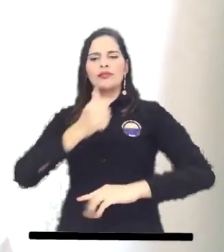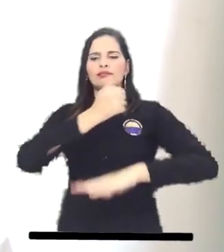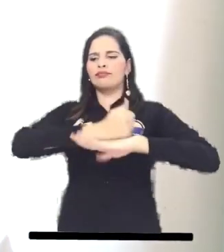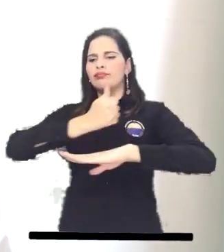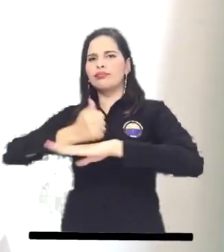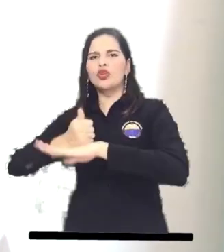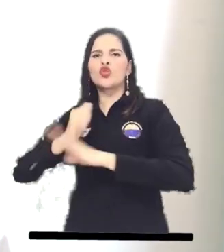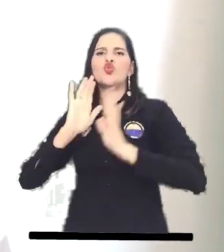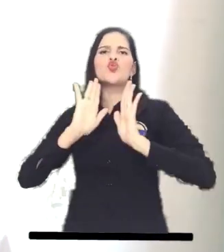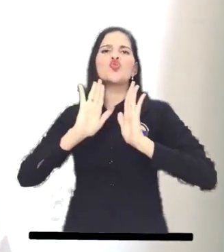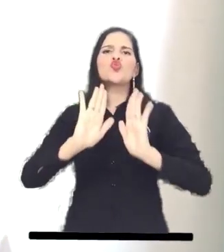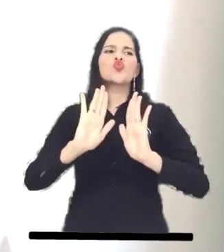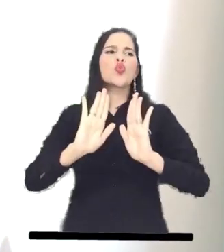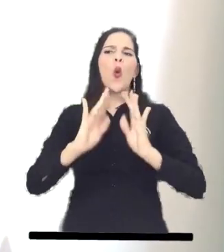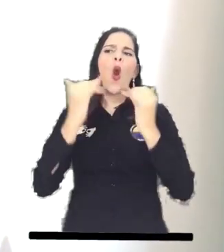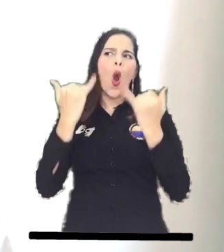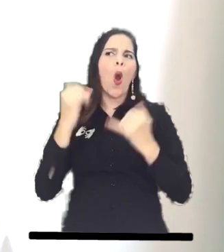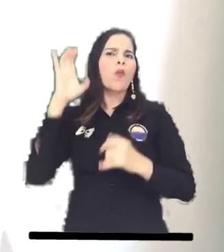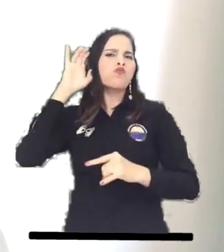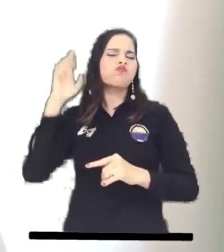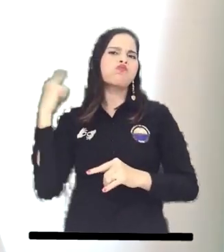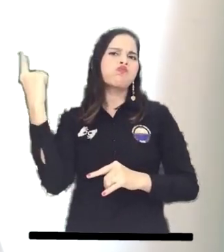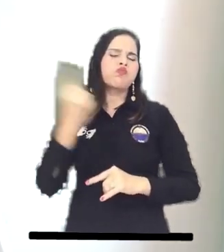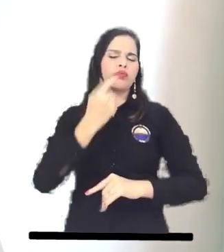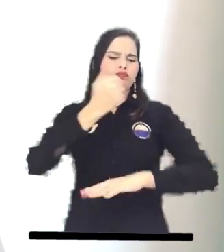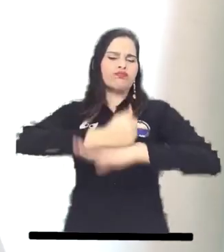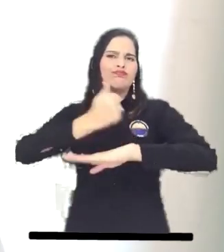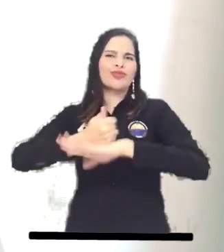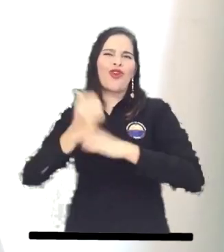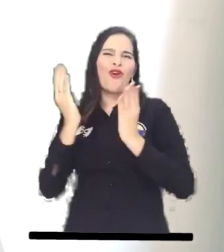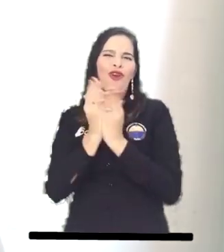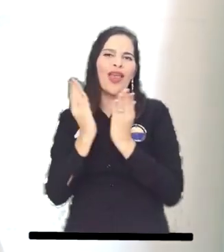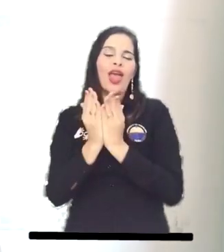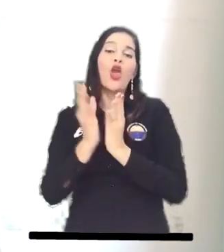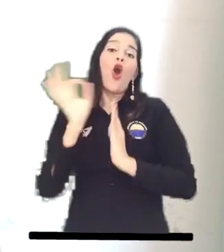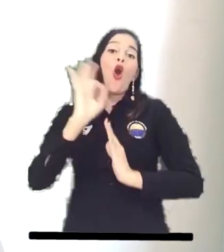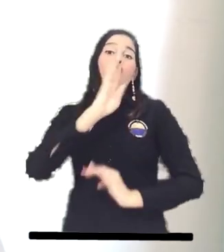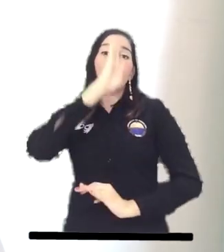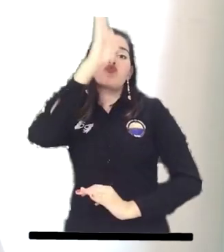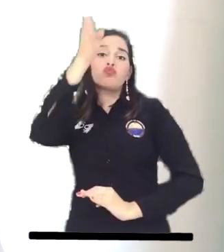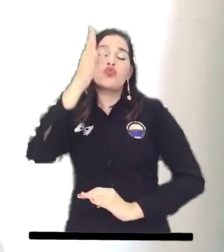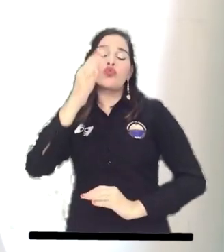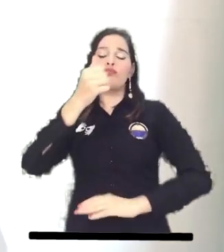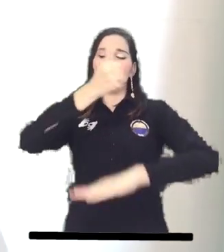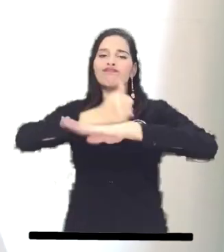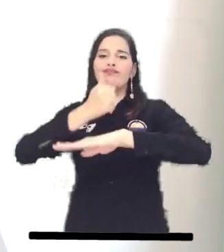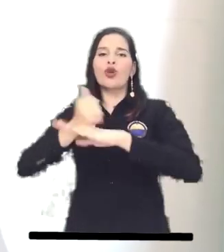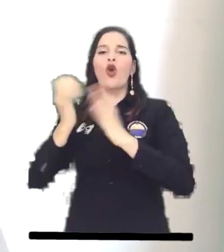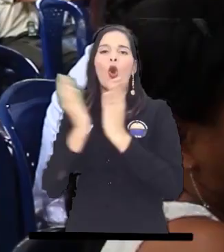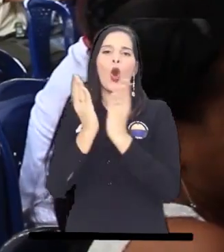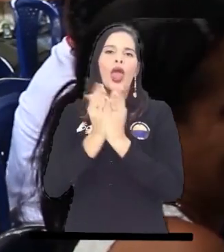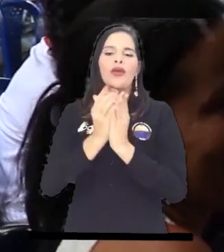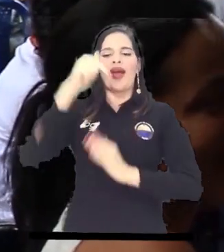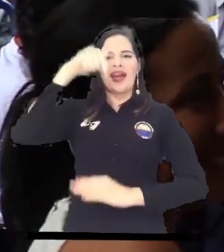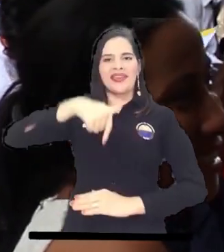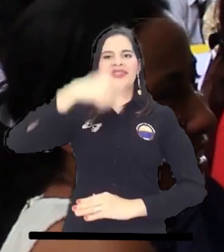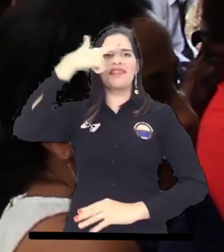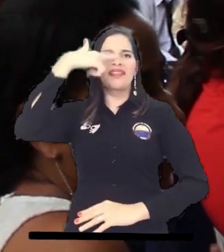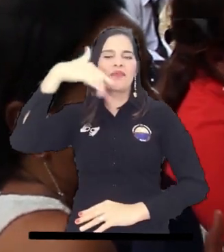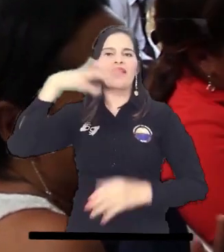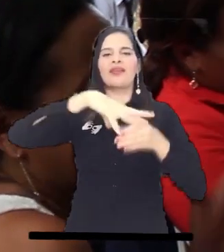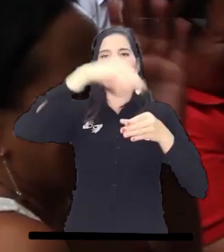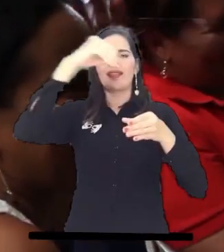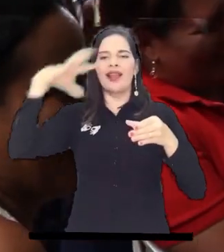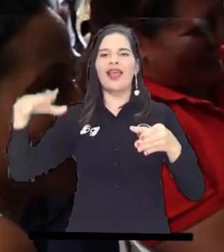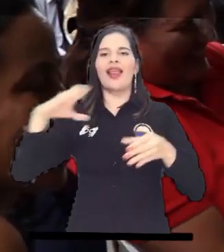y liderazgo en directivos actuales y futuros de Santa Marta, el Magdalena